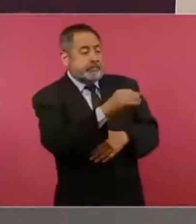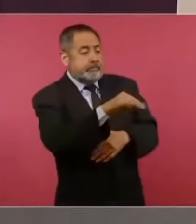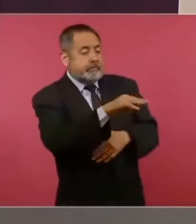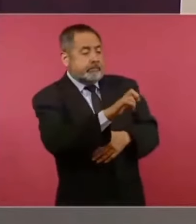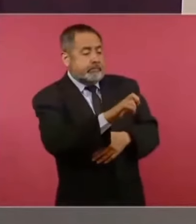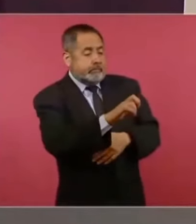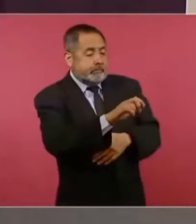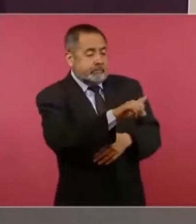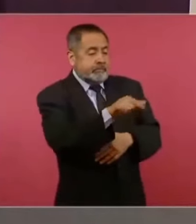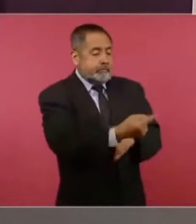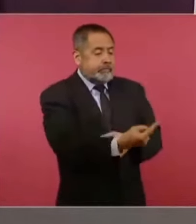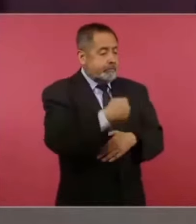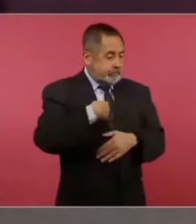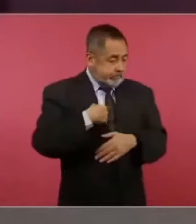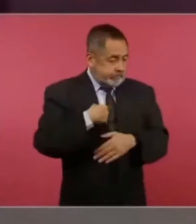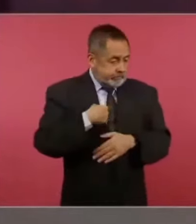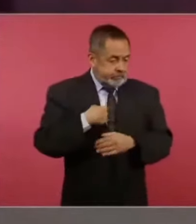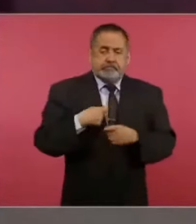protección.